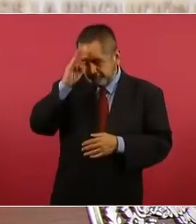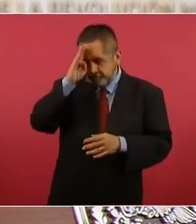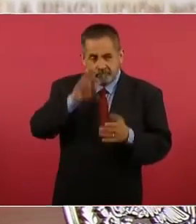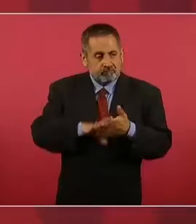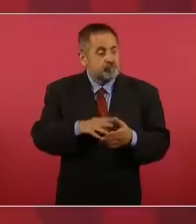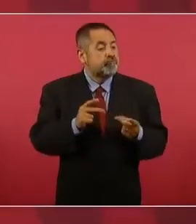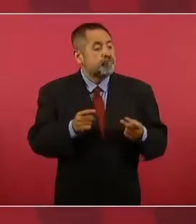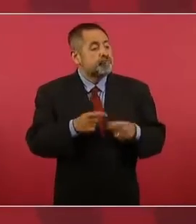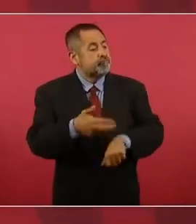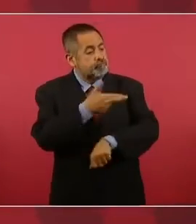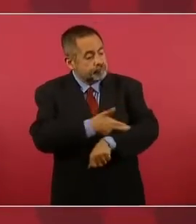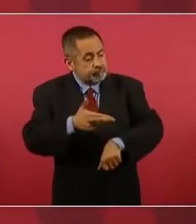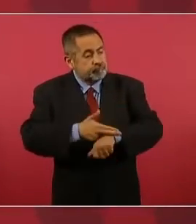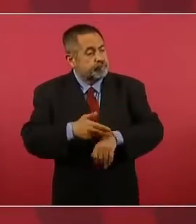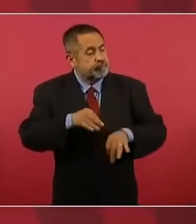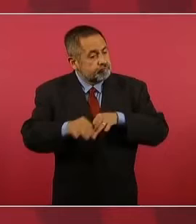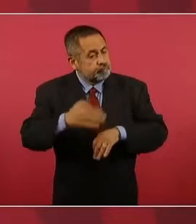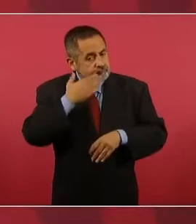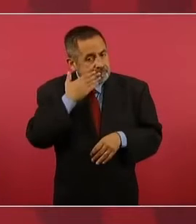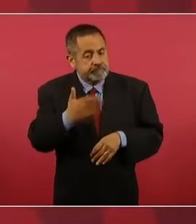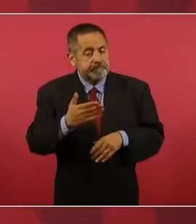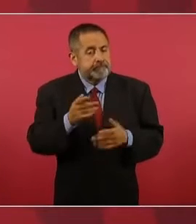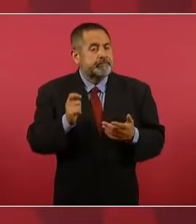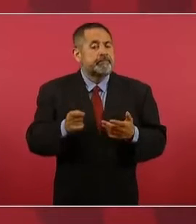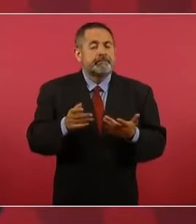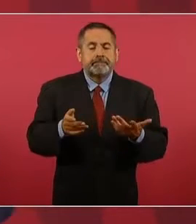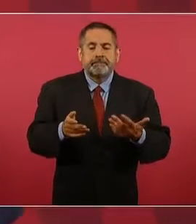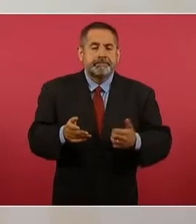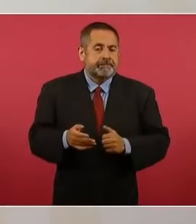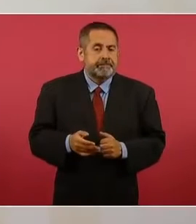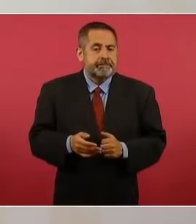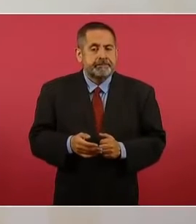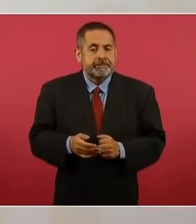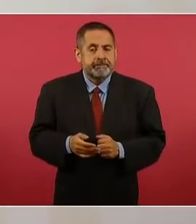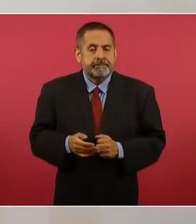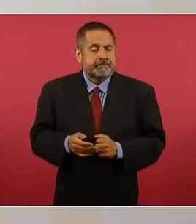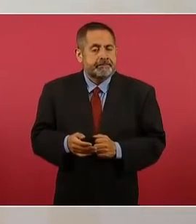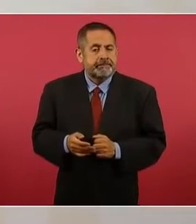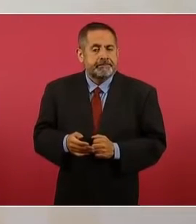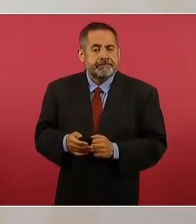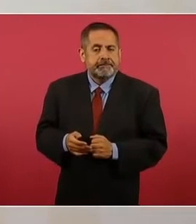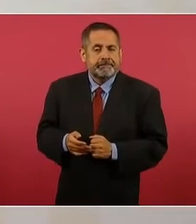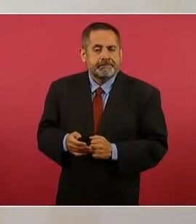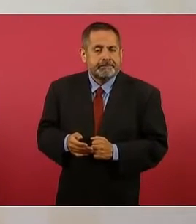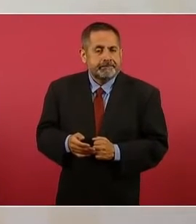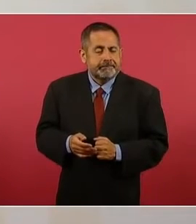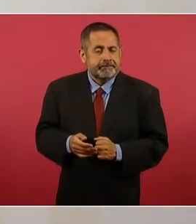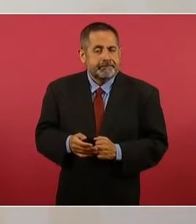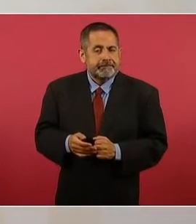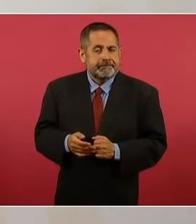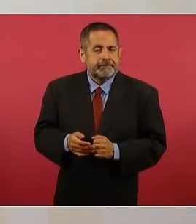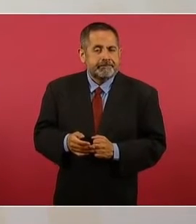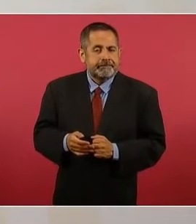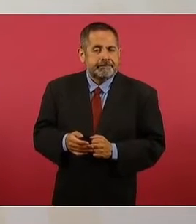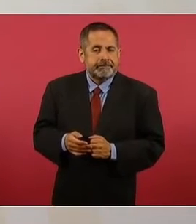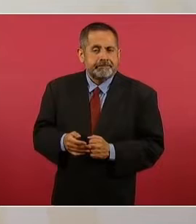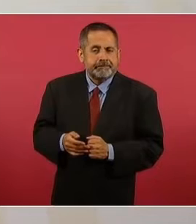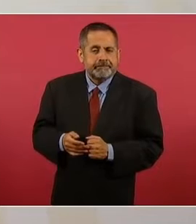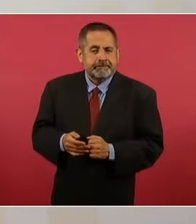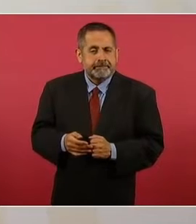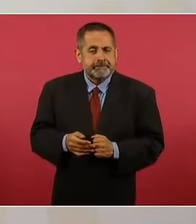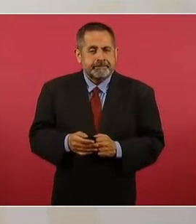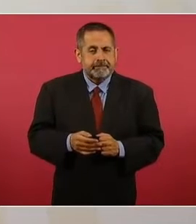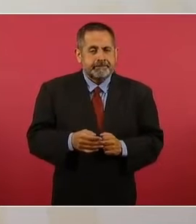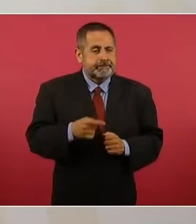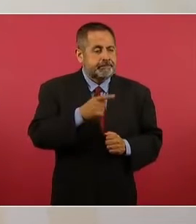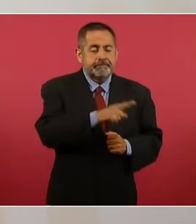funcione el